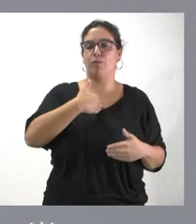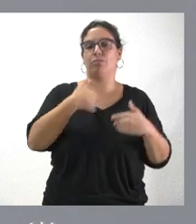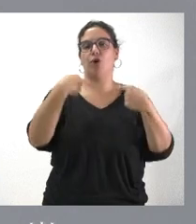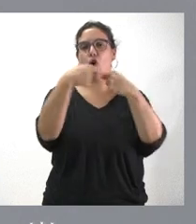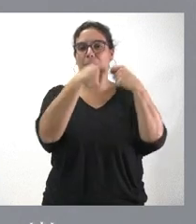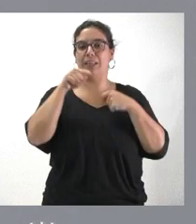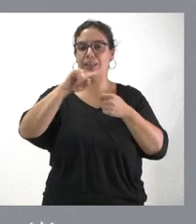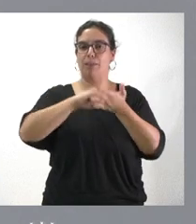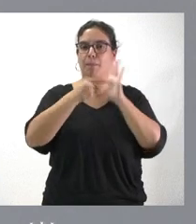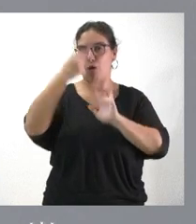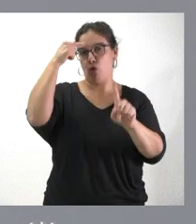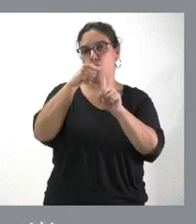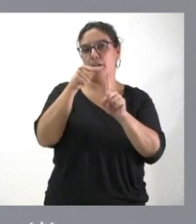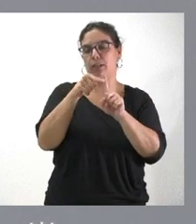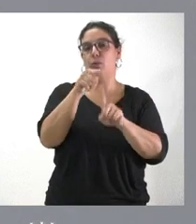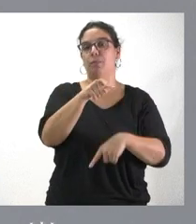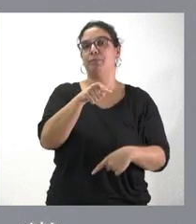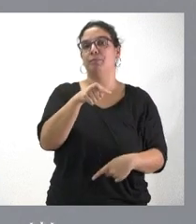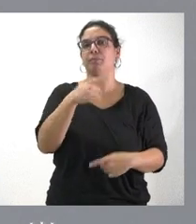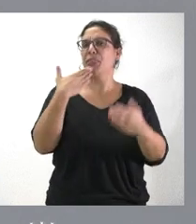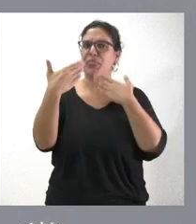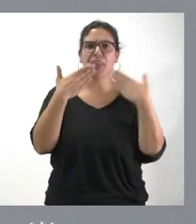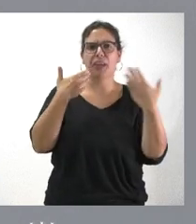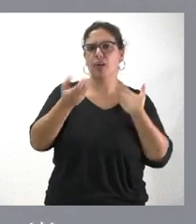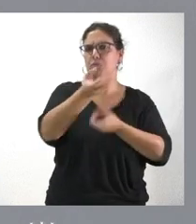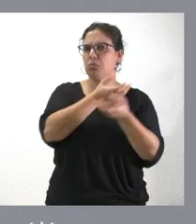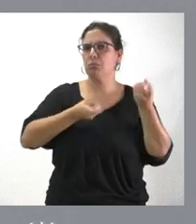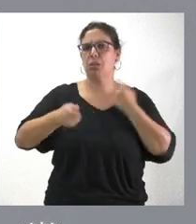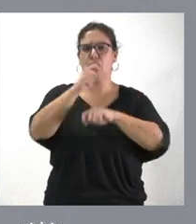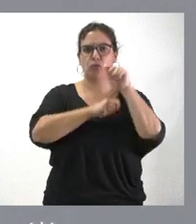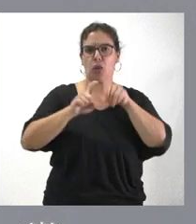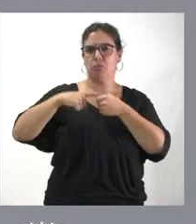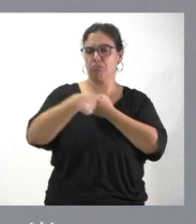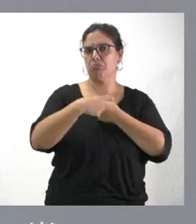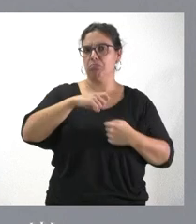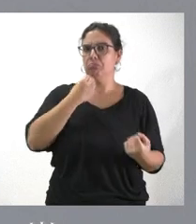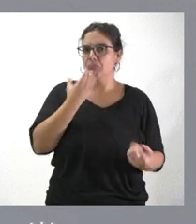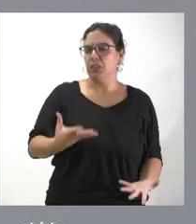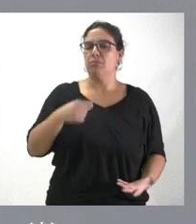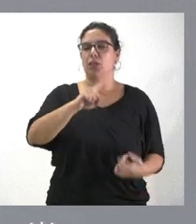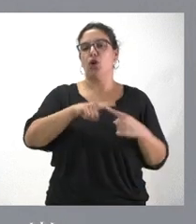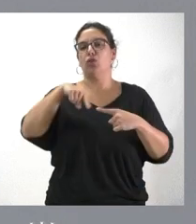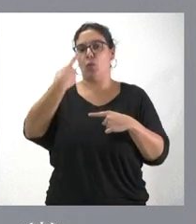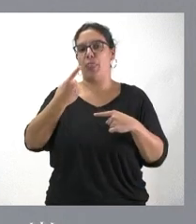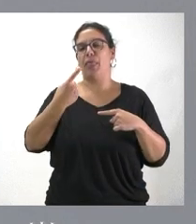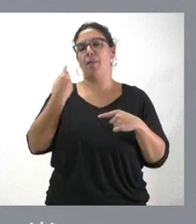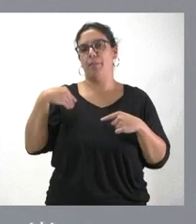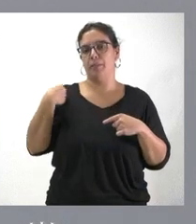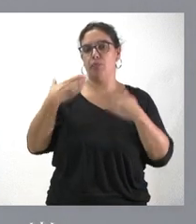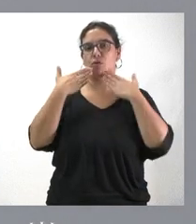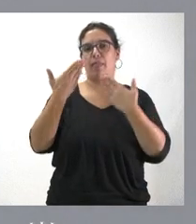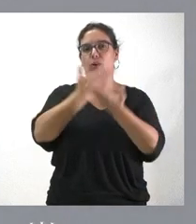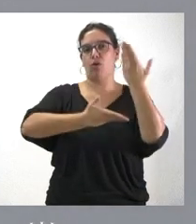El diálogo es muy fluido con las asociaciones que le representan y esta es la consecuencia también de esta vía de